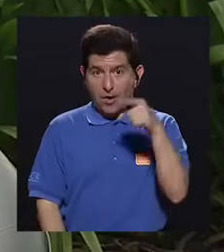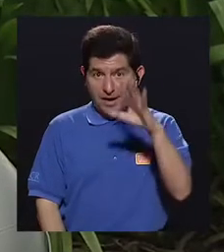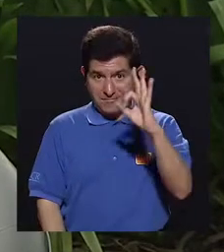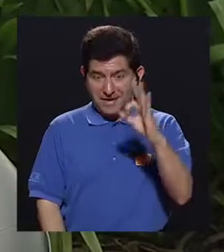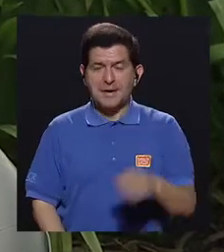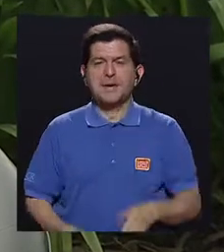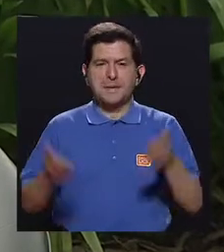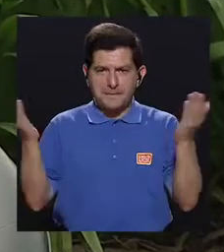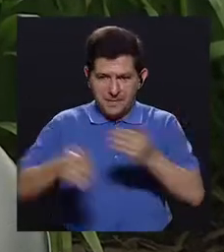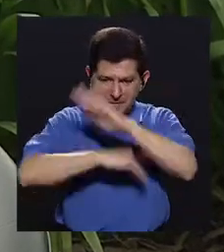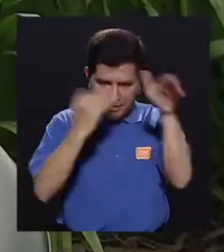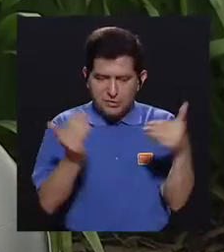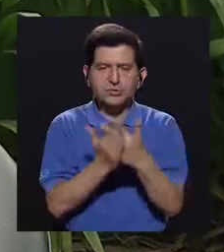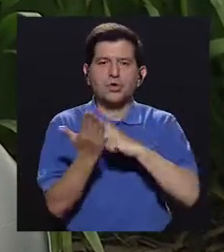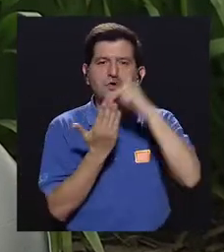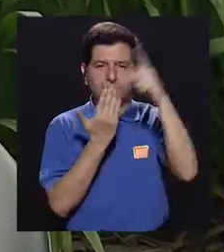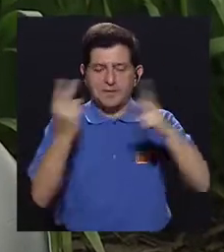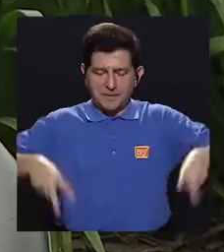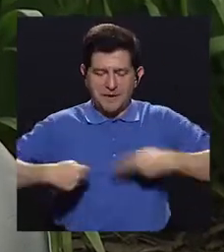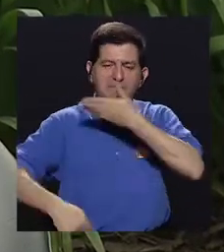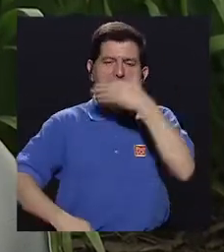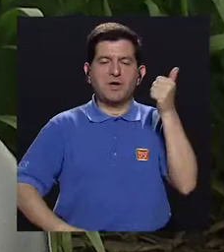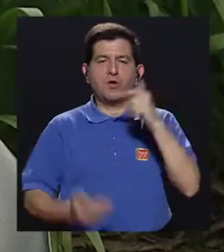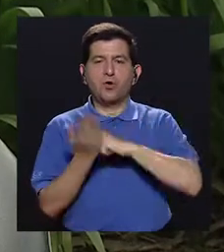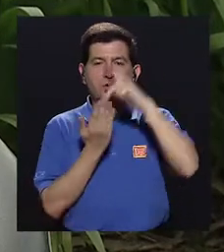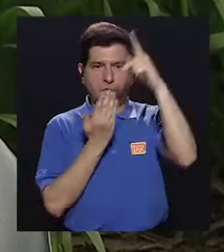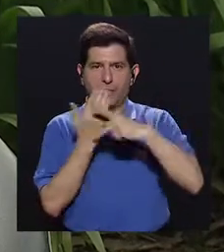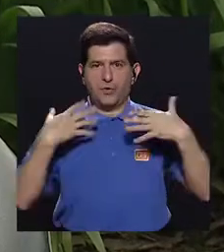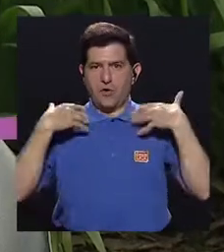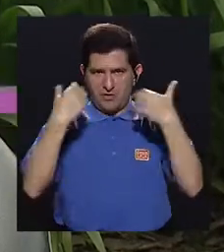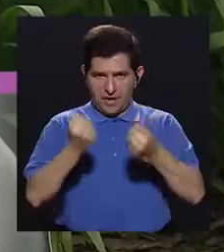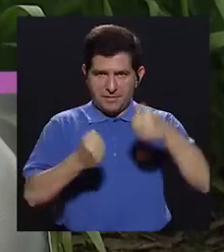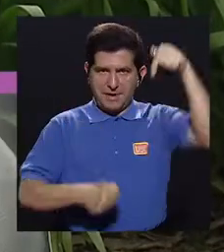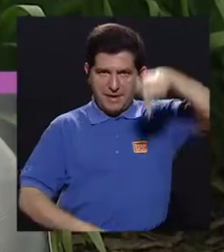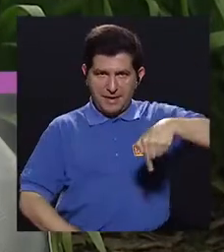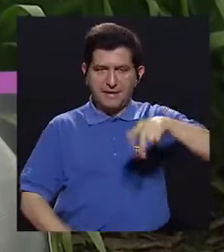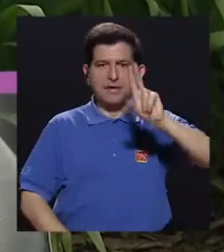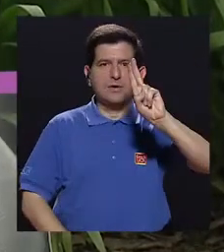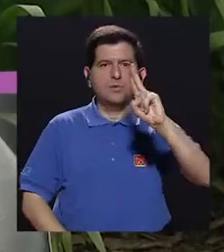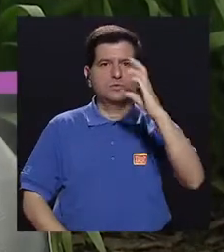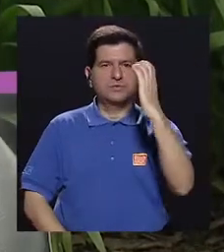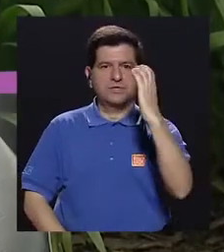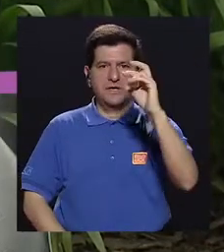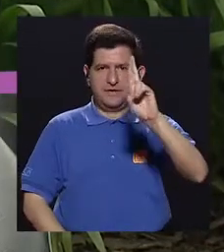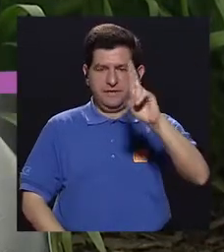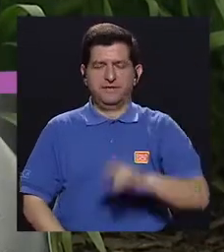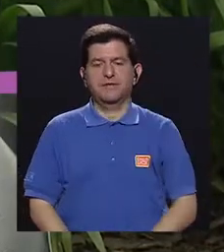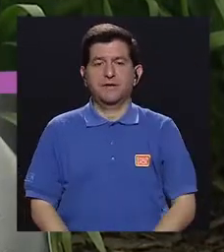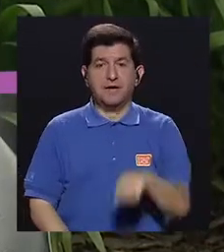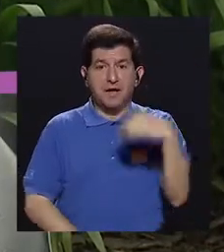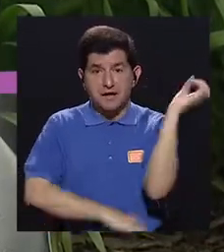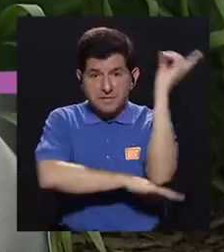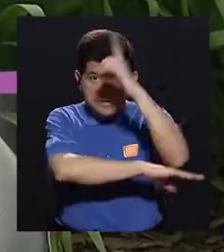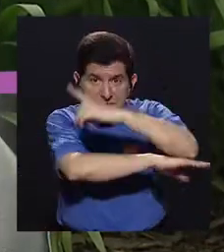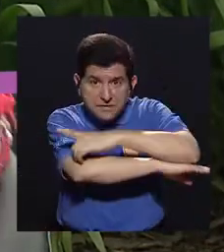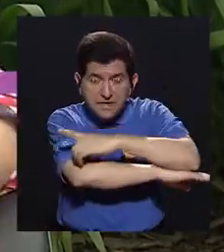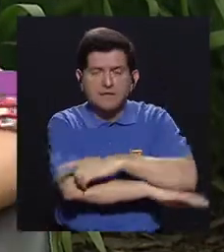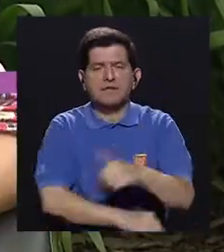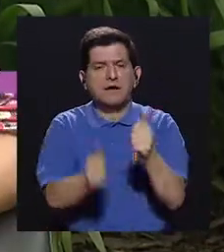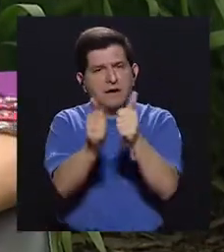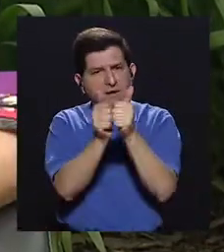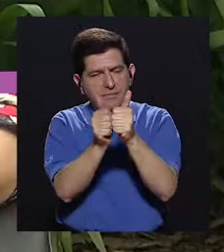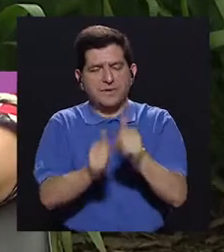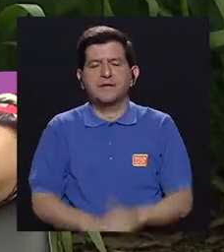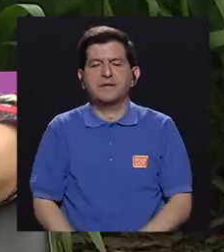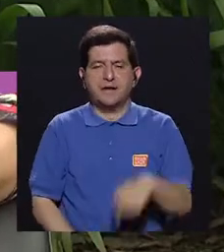Hola, ¿qué tal? Hola, bienvenidos y bienvenidas a Vivir Mejor, la tele revista de salud de la Universidad de Costa Rica. El día de hoy